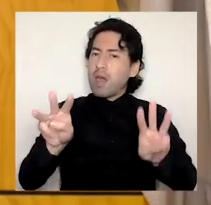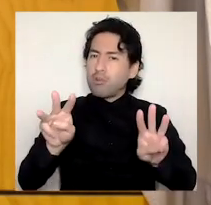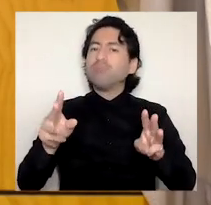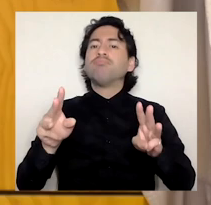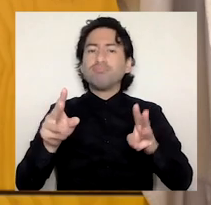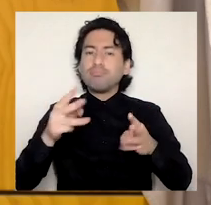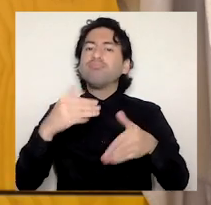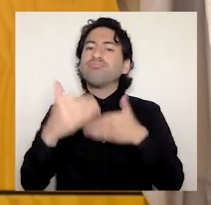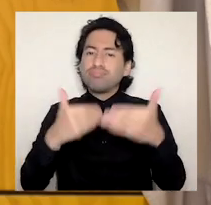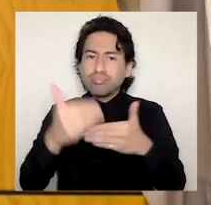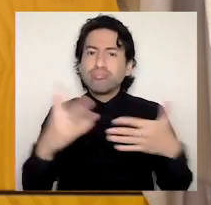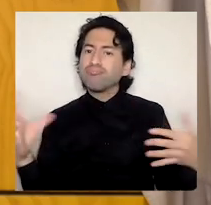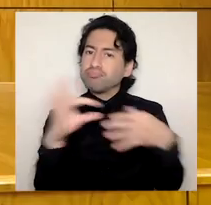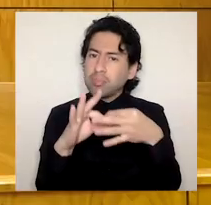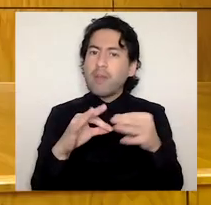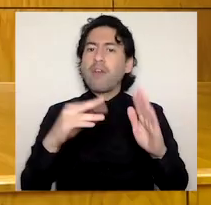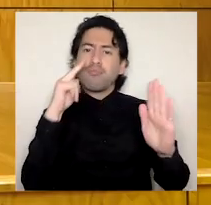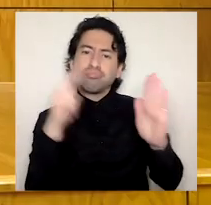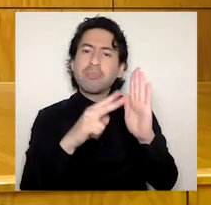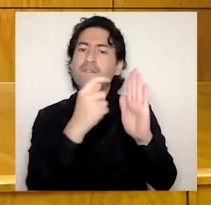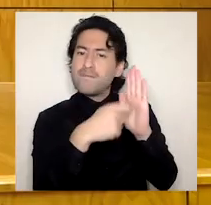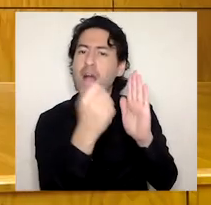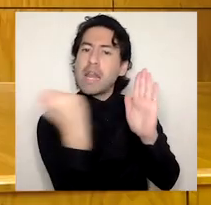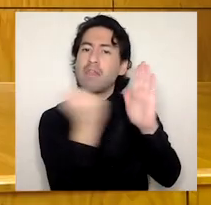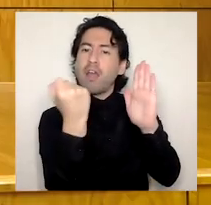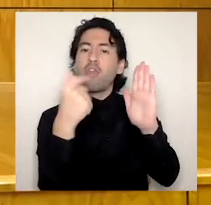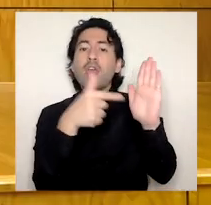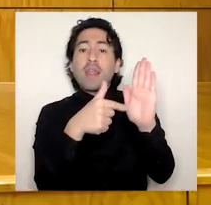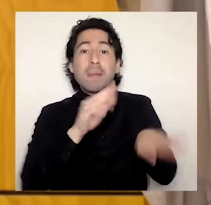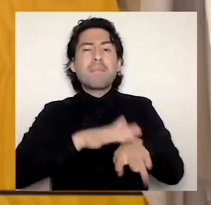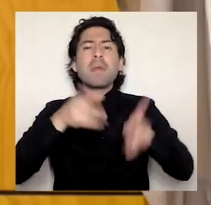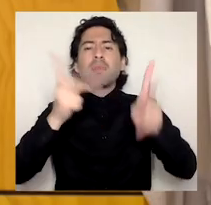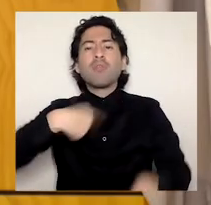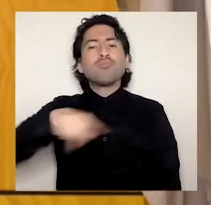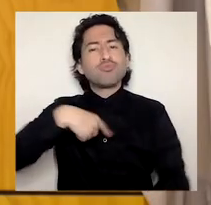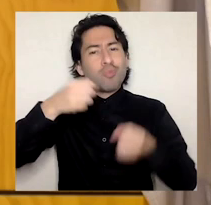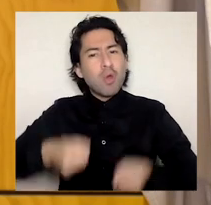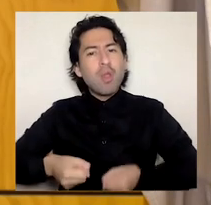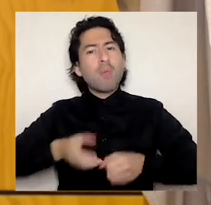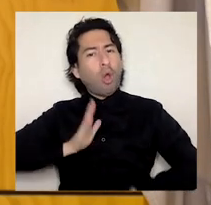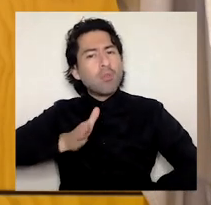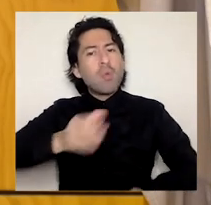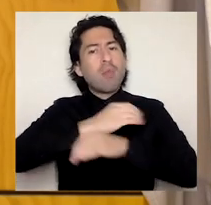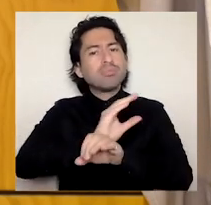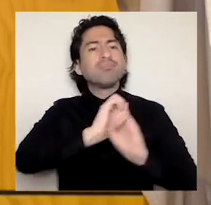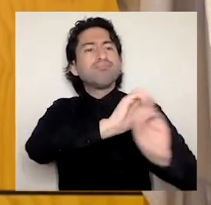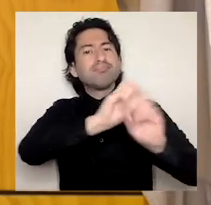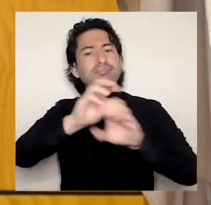actuación concordado y validado que nos permitirá estratégicamente proyectar la docencia a distancia